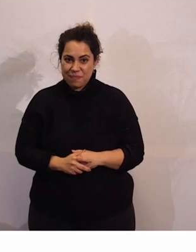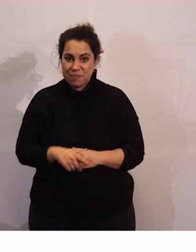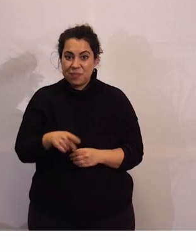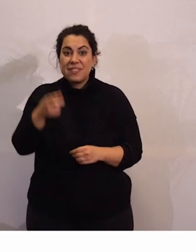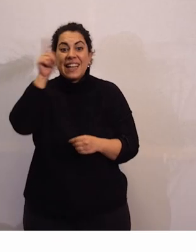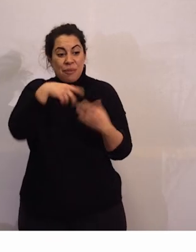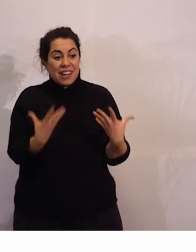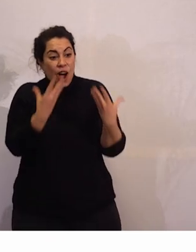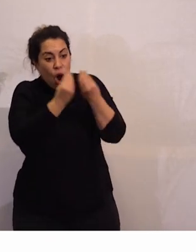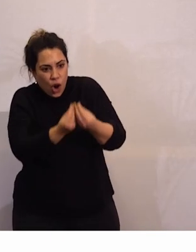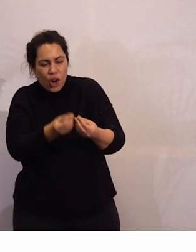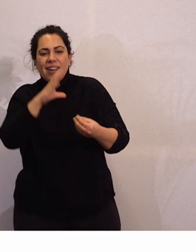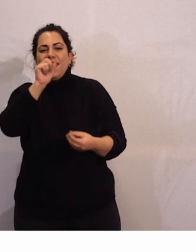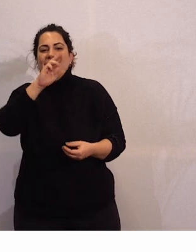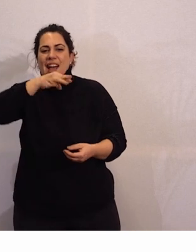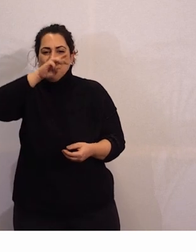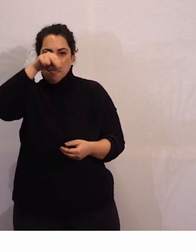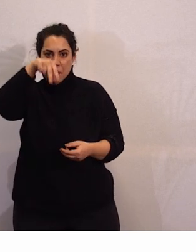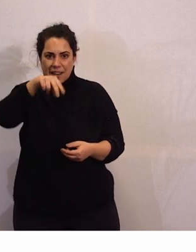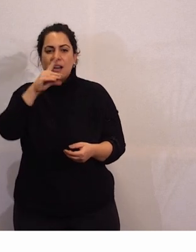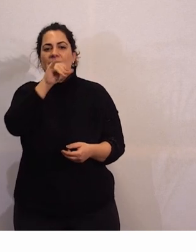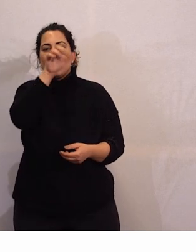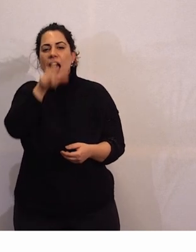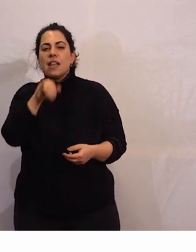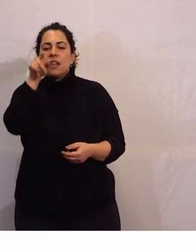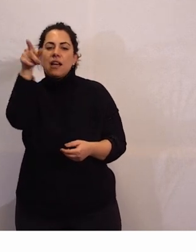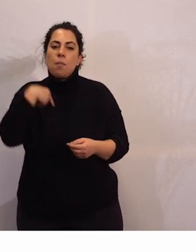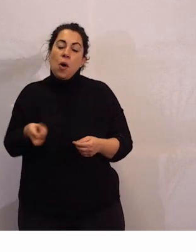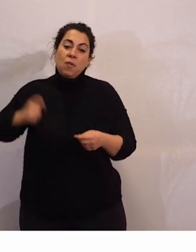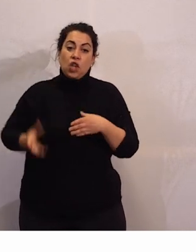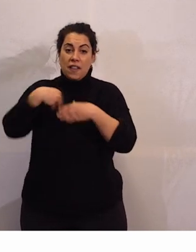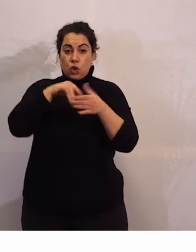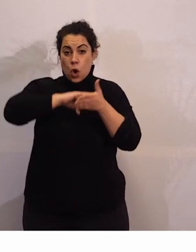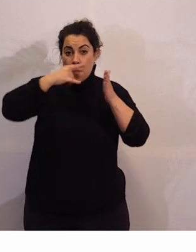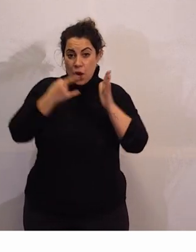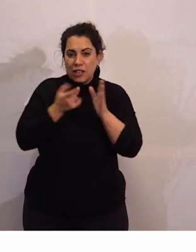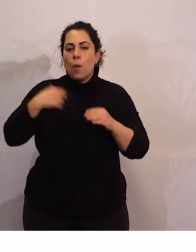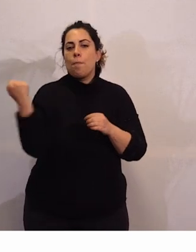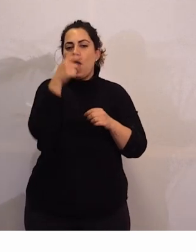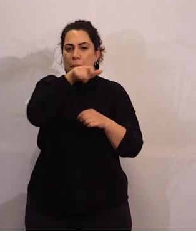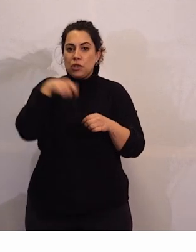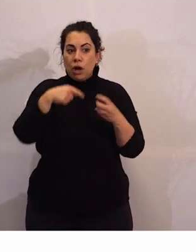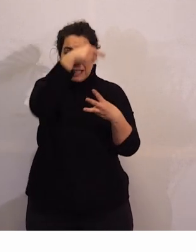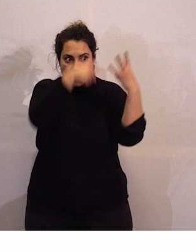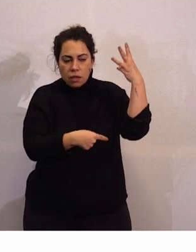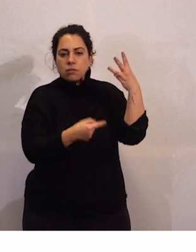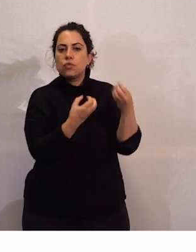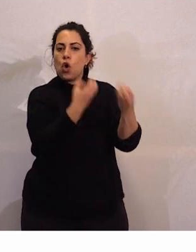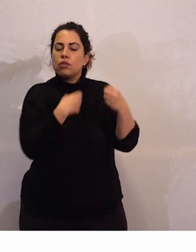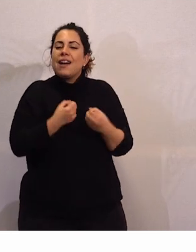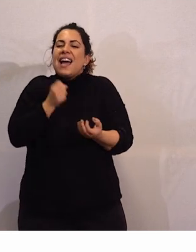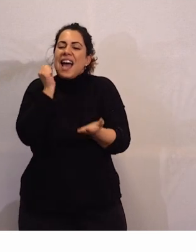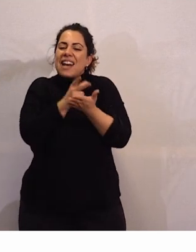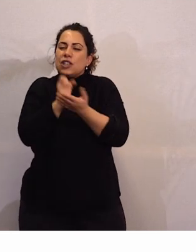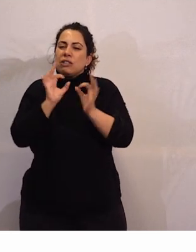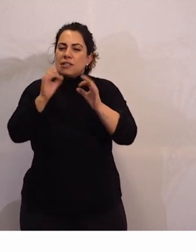con discapacidad. Estará Carmen Díaz, la profesional del proyecto El Poder de las Personas. Ellos tres nos van a hablar de cuáles son los retos actuales